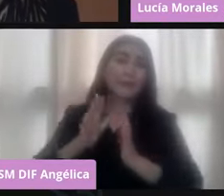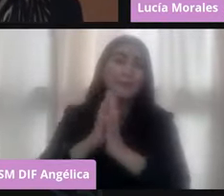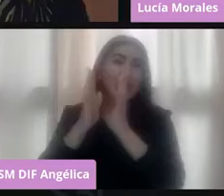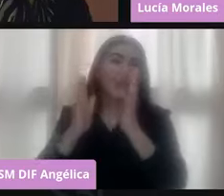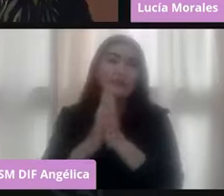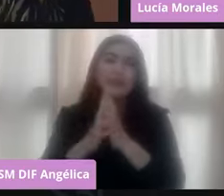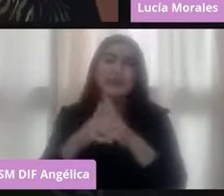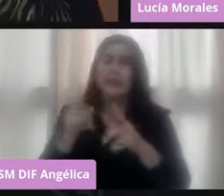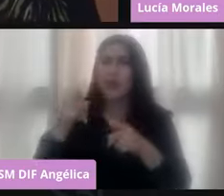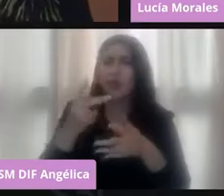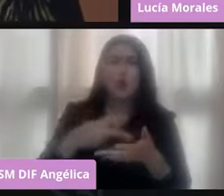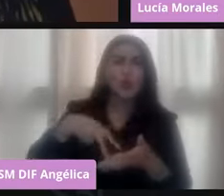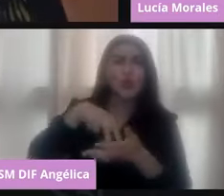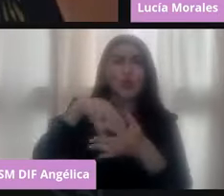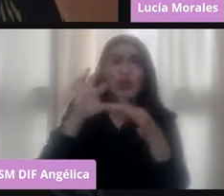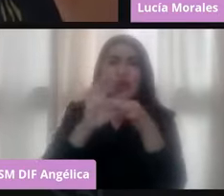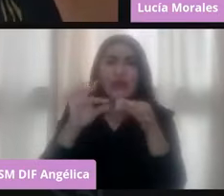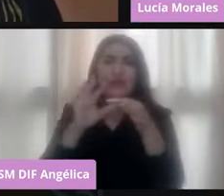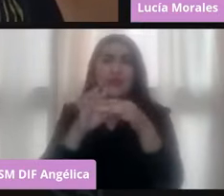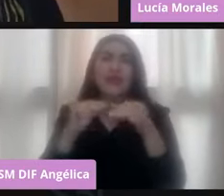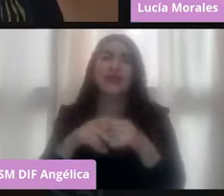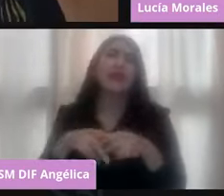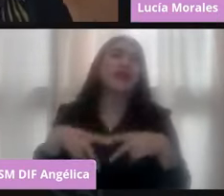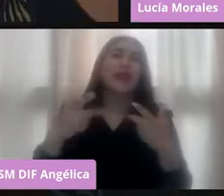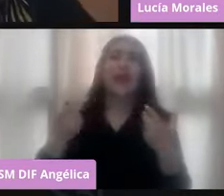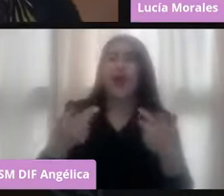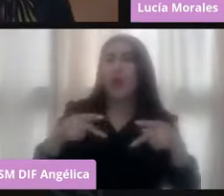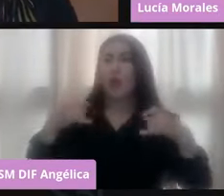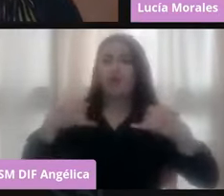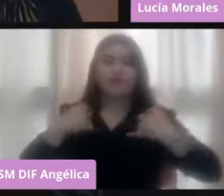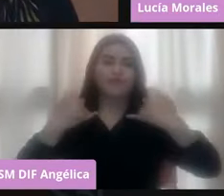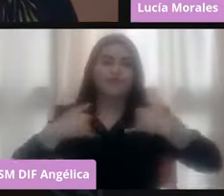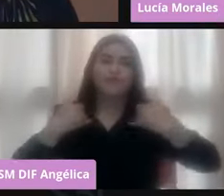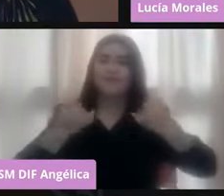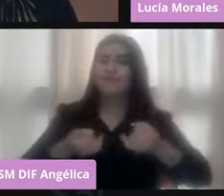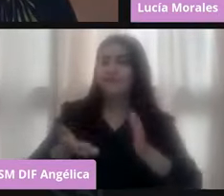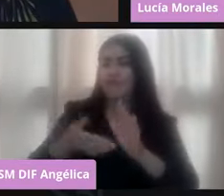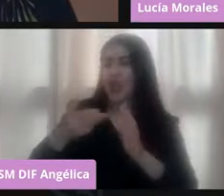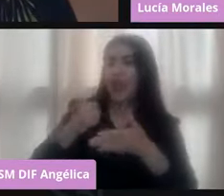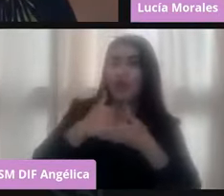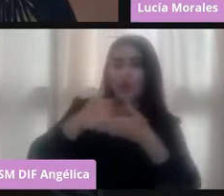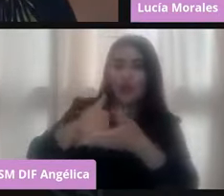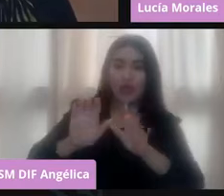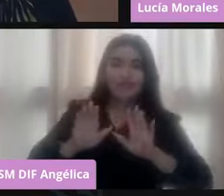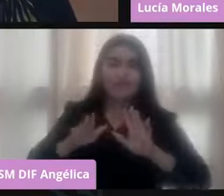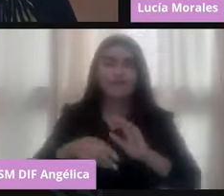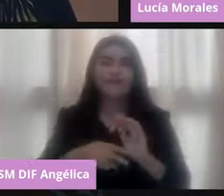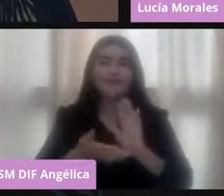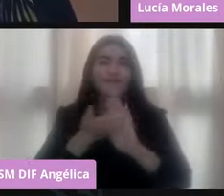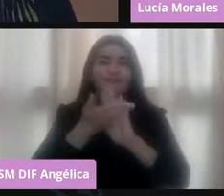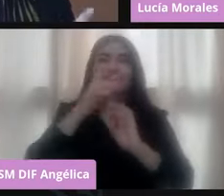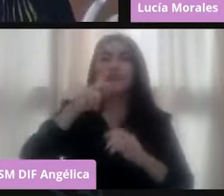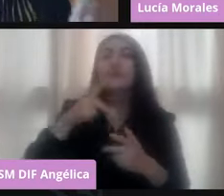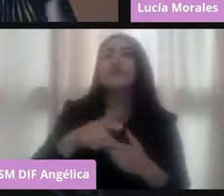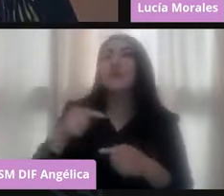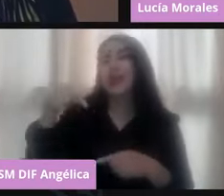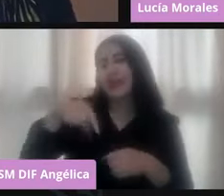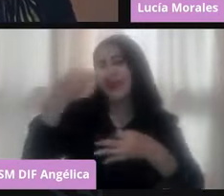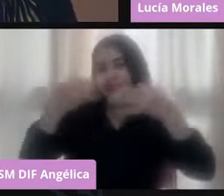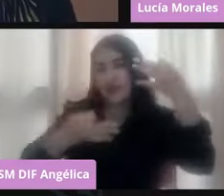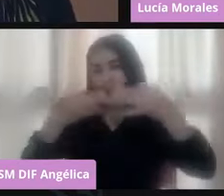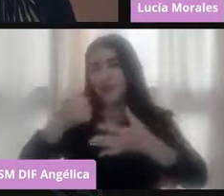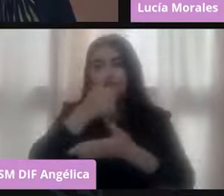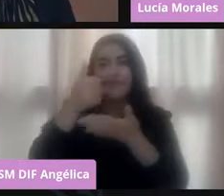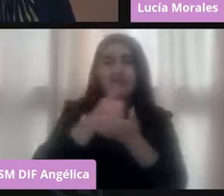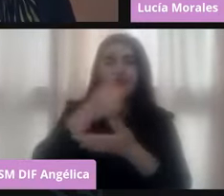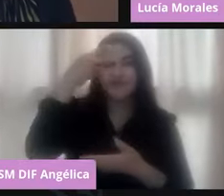en agitando ideas jóvenes, formando ciudadanía acá en el Tribunal Electoral de la Ciudad de México. ¿Qué más